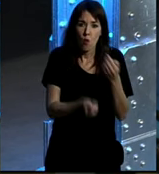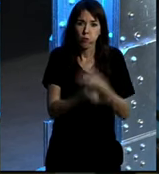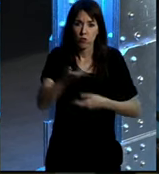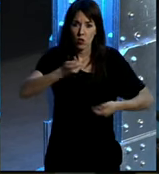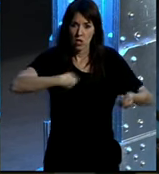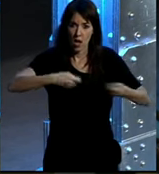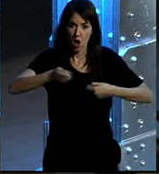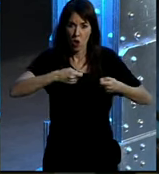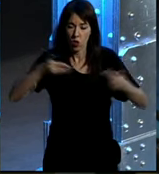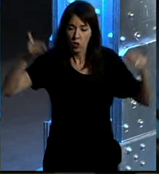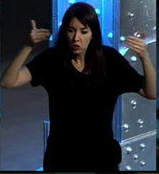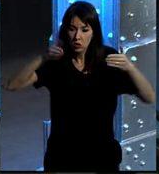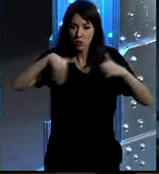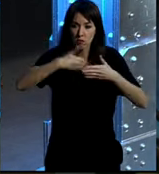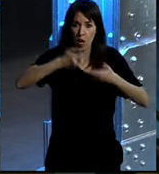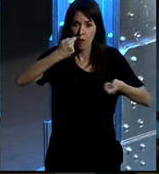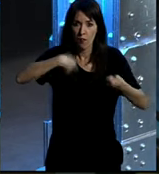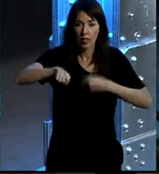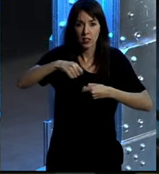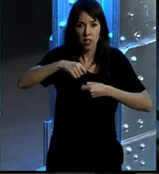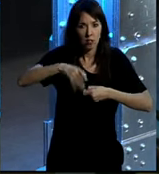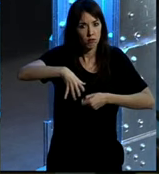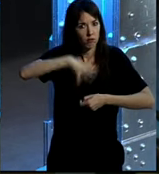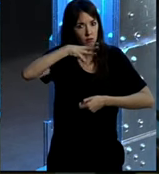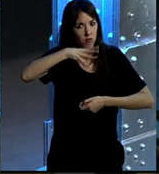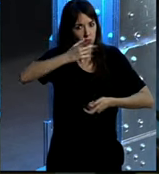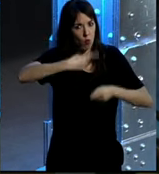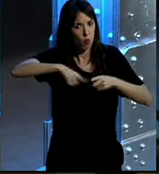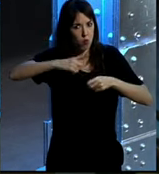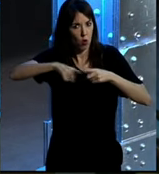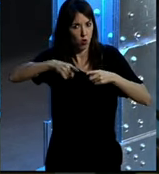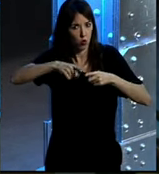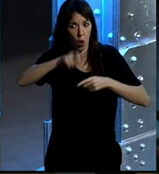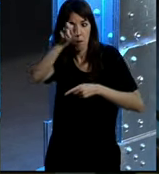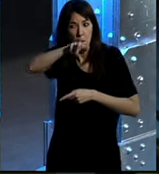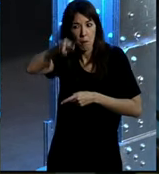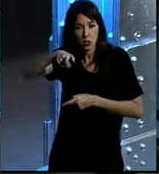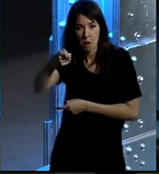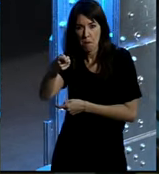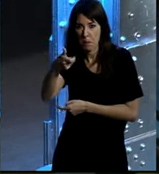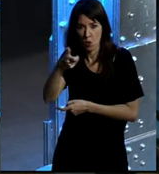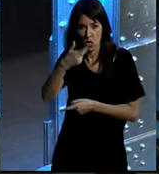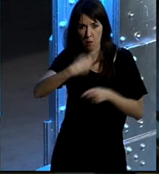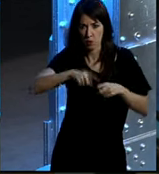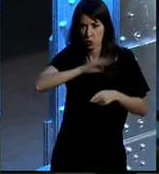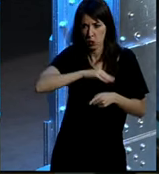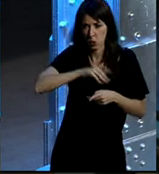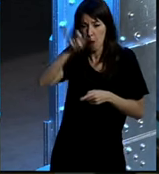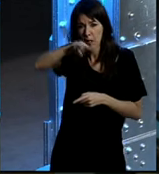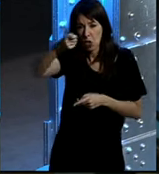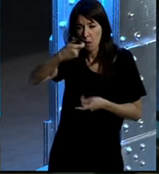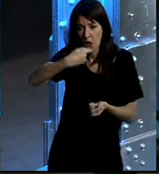negocios dirigidos a vender una gran cantidad de productos a pocas personas. Y esa es la gran, la